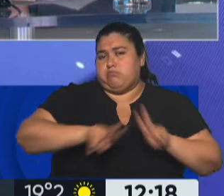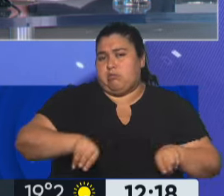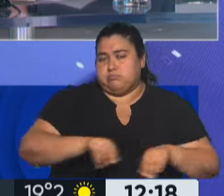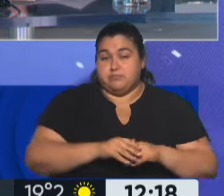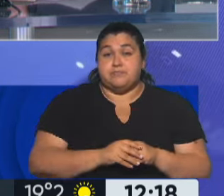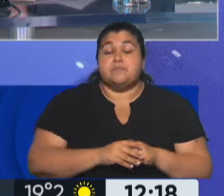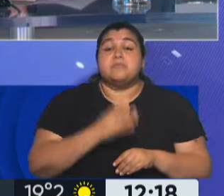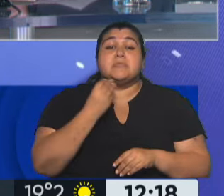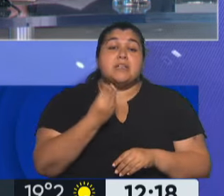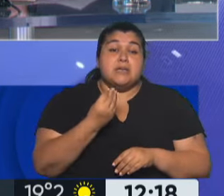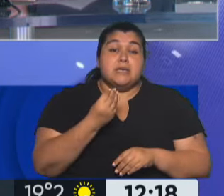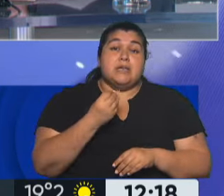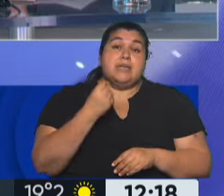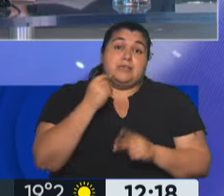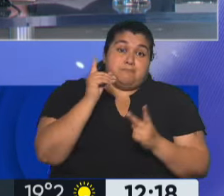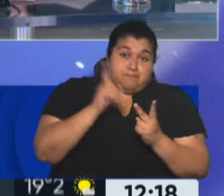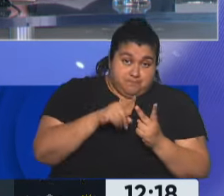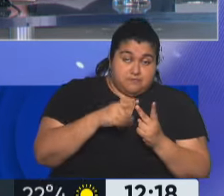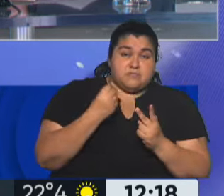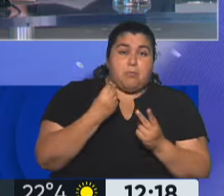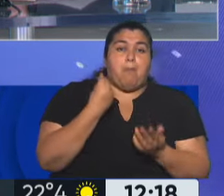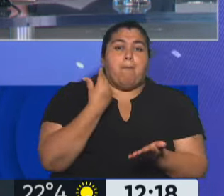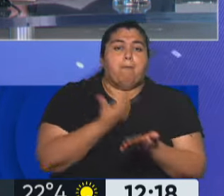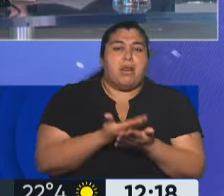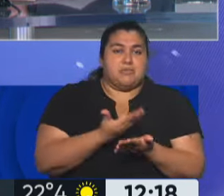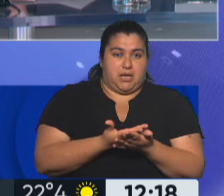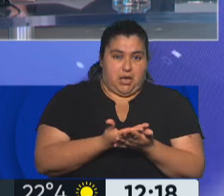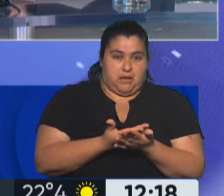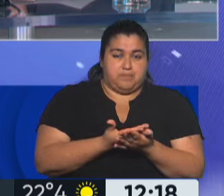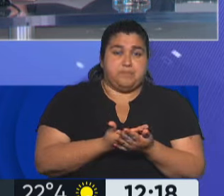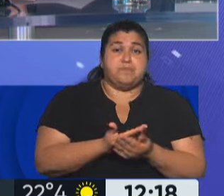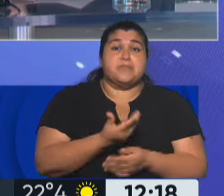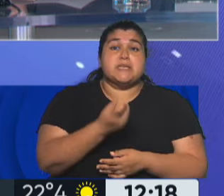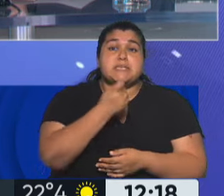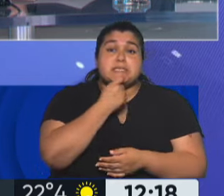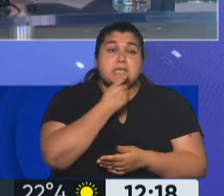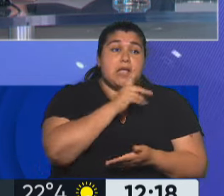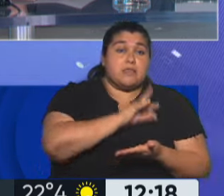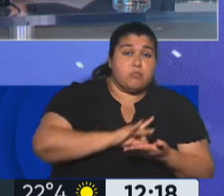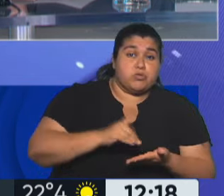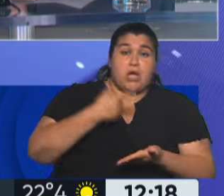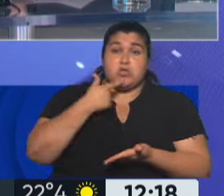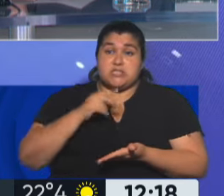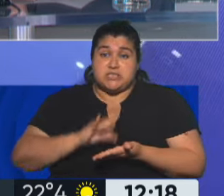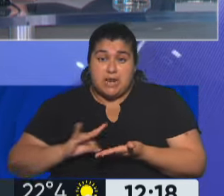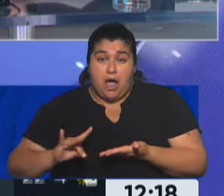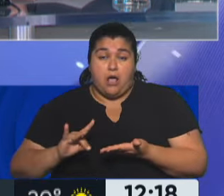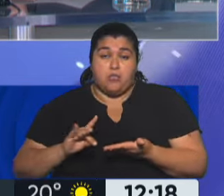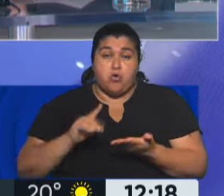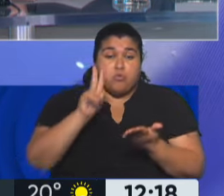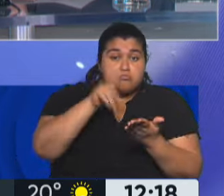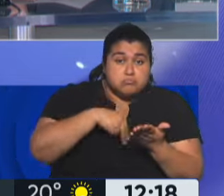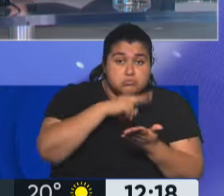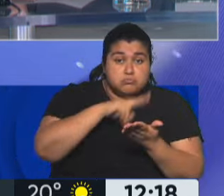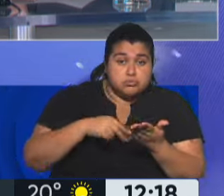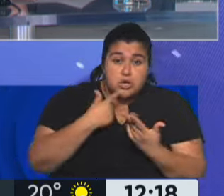plantea es que con el rechazo de solamente una de las cámaras legislativas, el DNU también va a